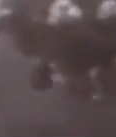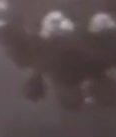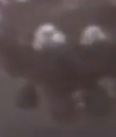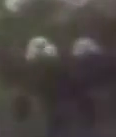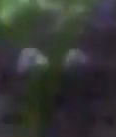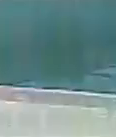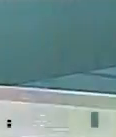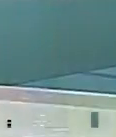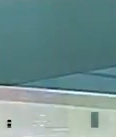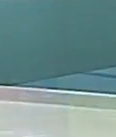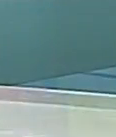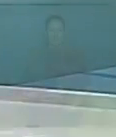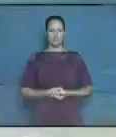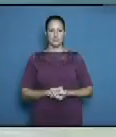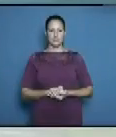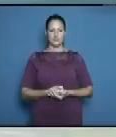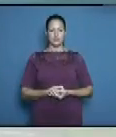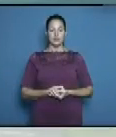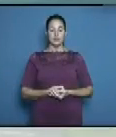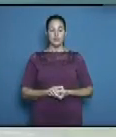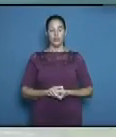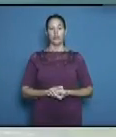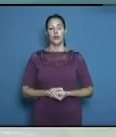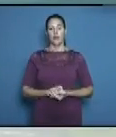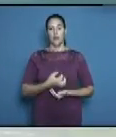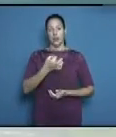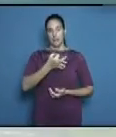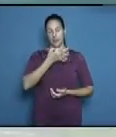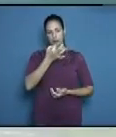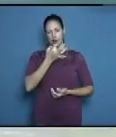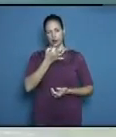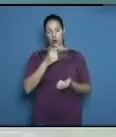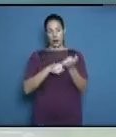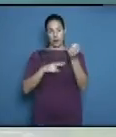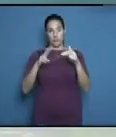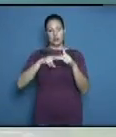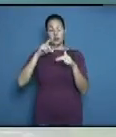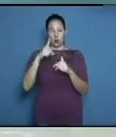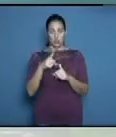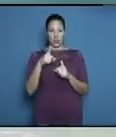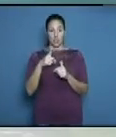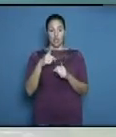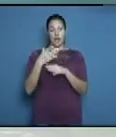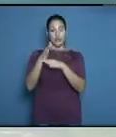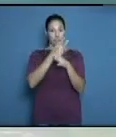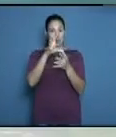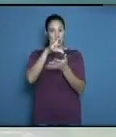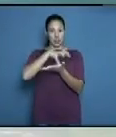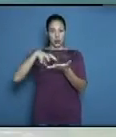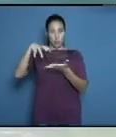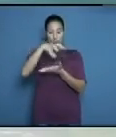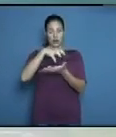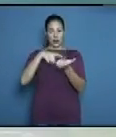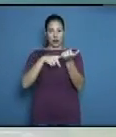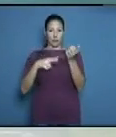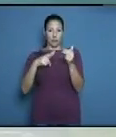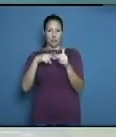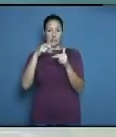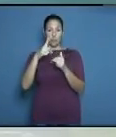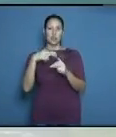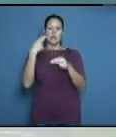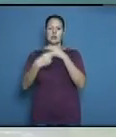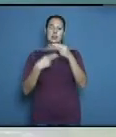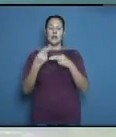y les comento que la provincia de Holguín evocó en varios escenarios de la ciudad capital el aniversario 27